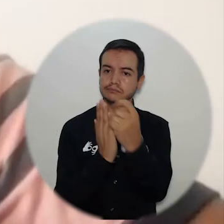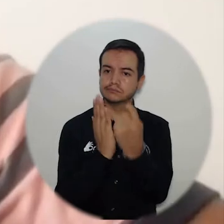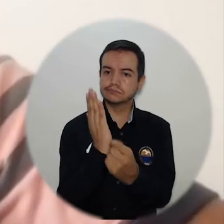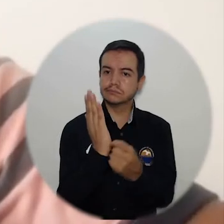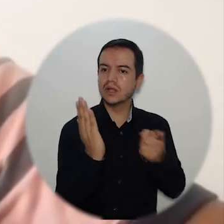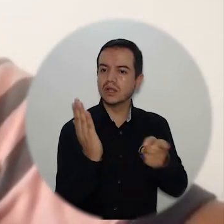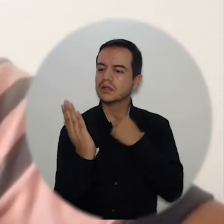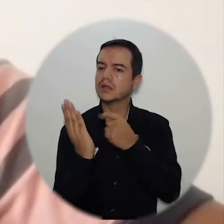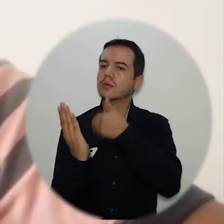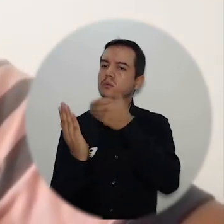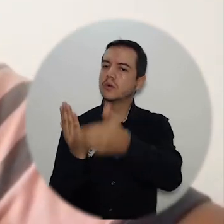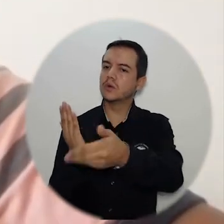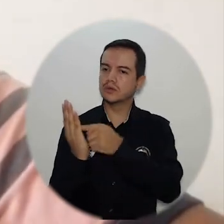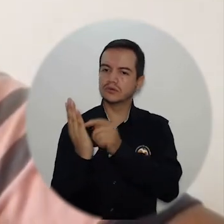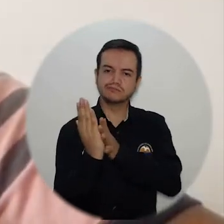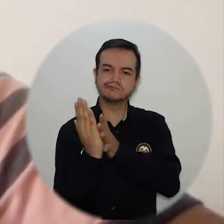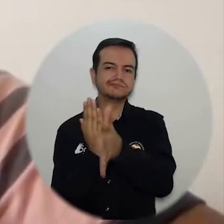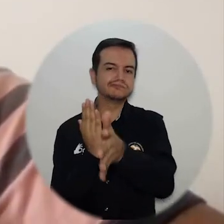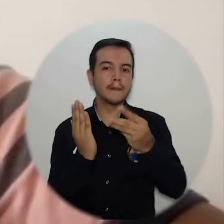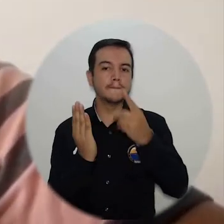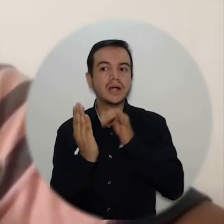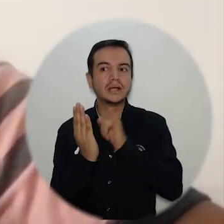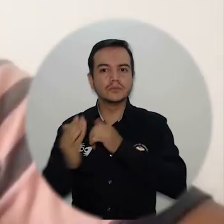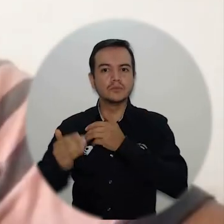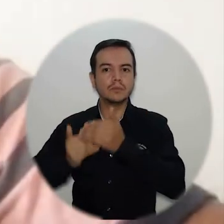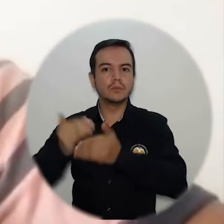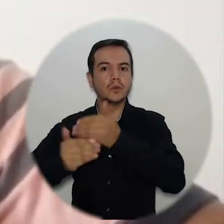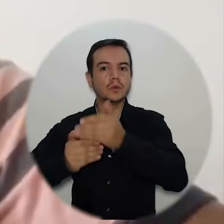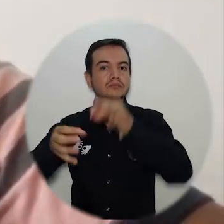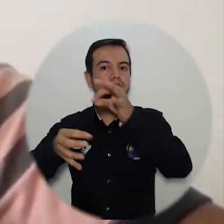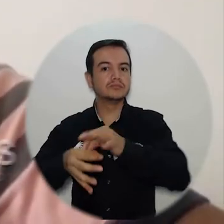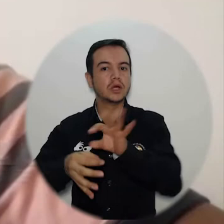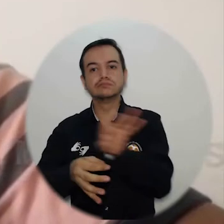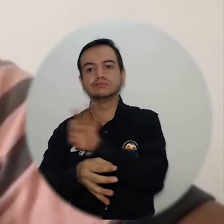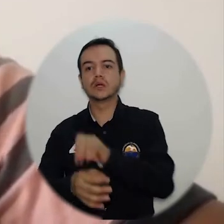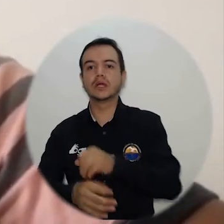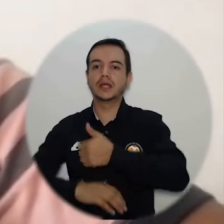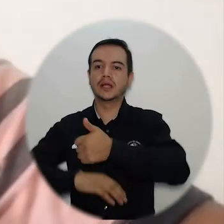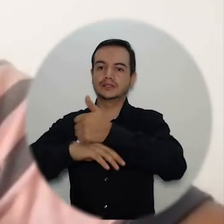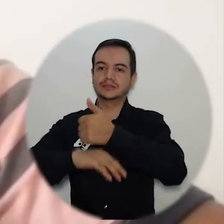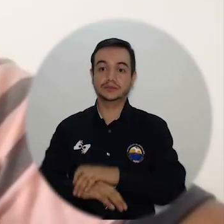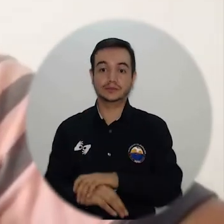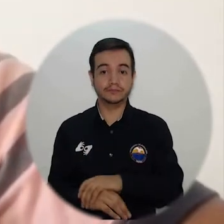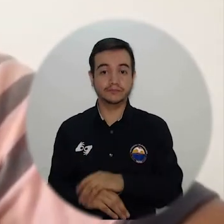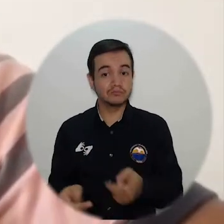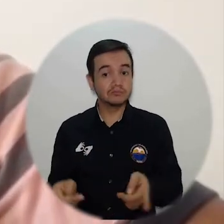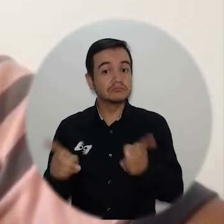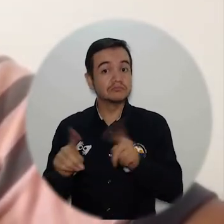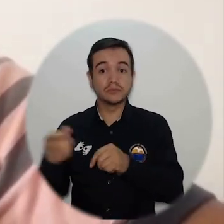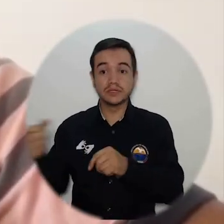detallado de cómo surgió todo el proceso para llevar a la consulta de rector. Asimismo, se